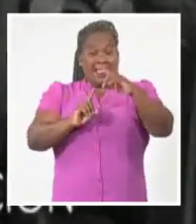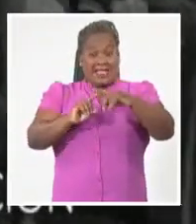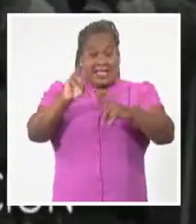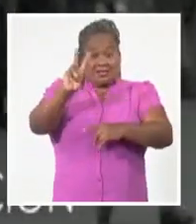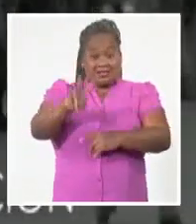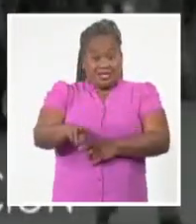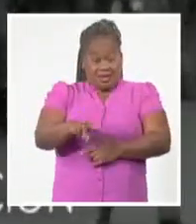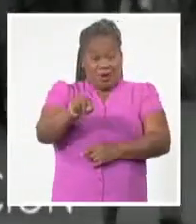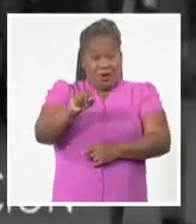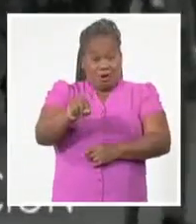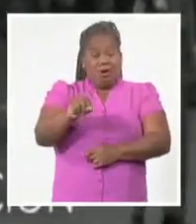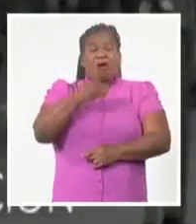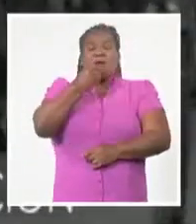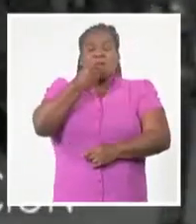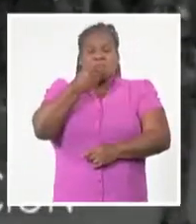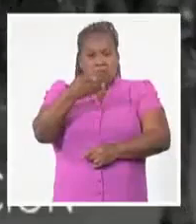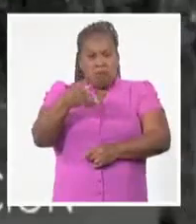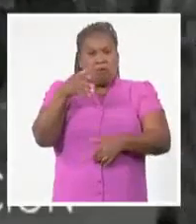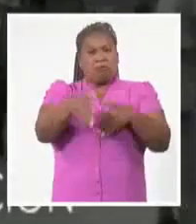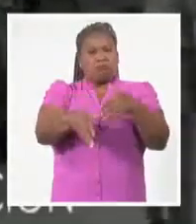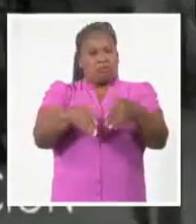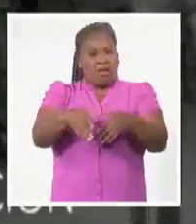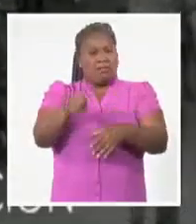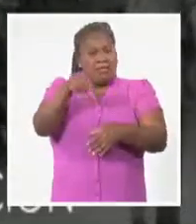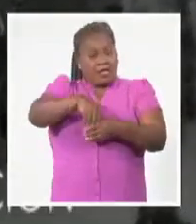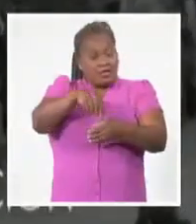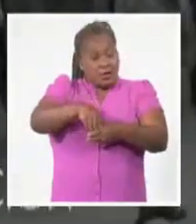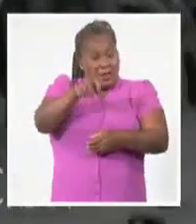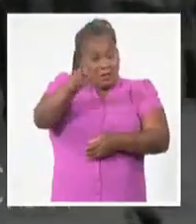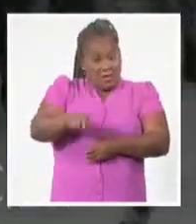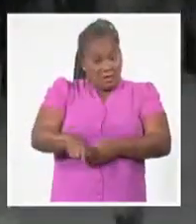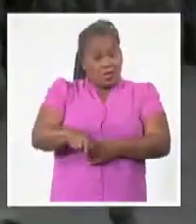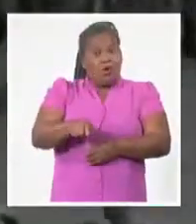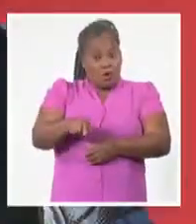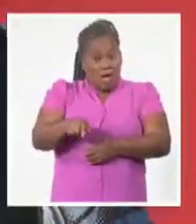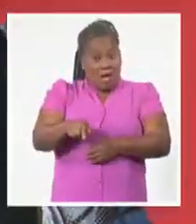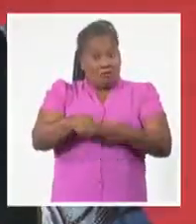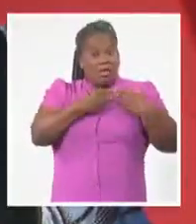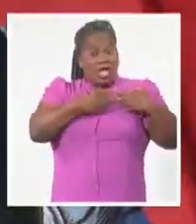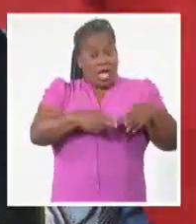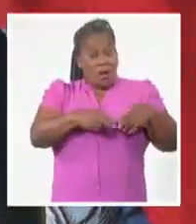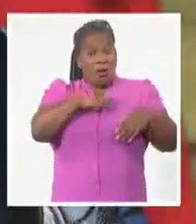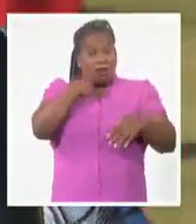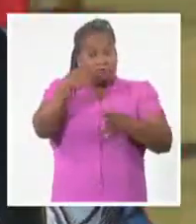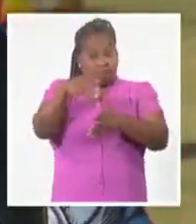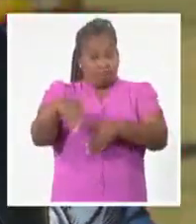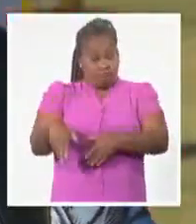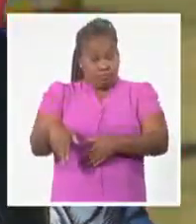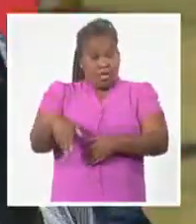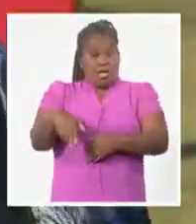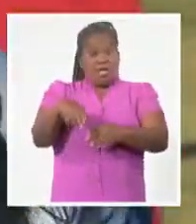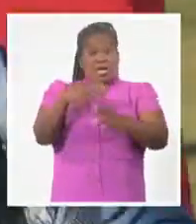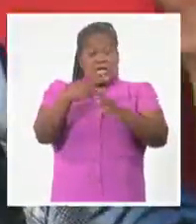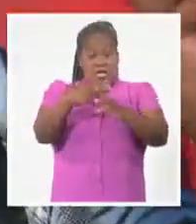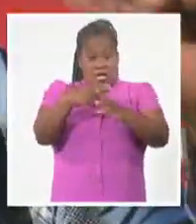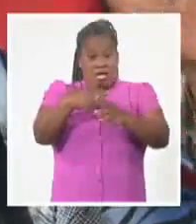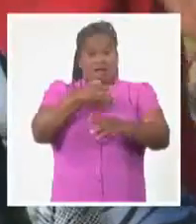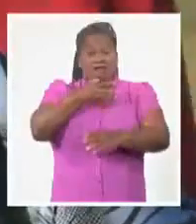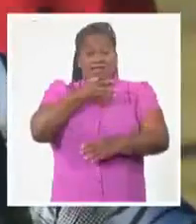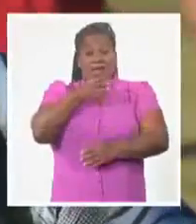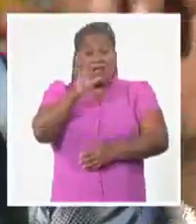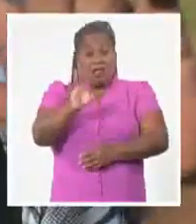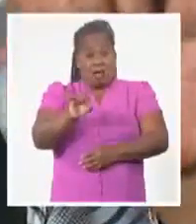hechos que pudo haber estado entre los mártires de la alfabetización nombrados por el comandante en jefe,